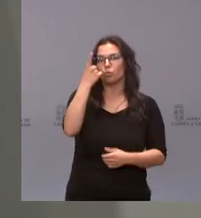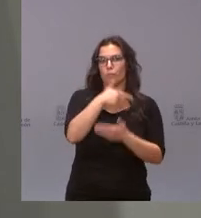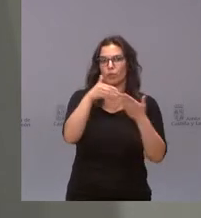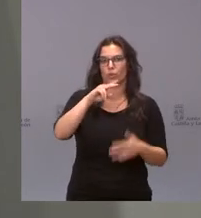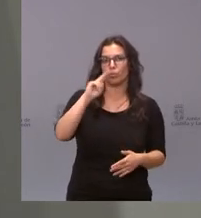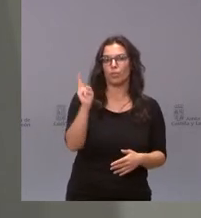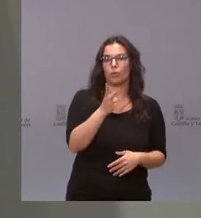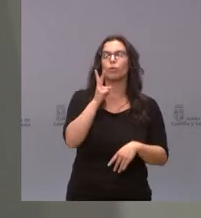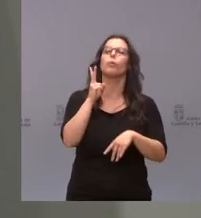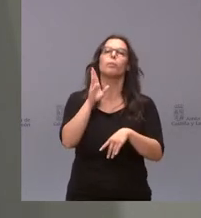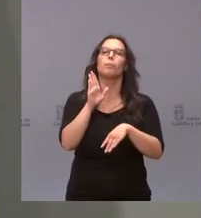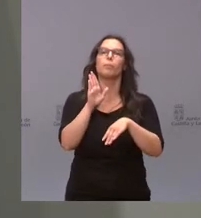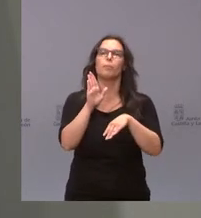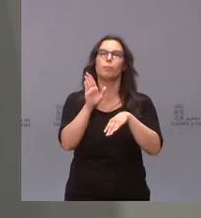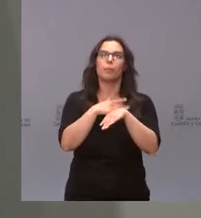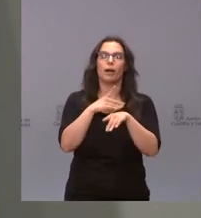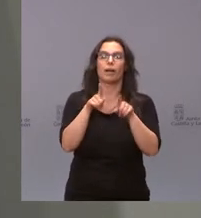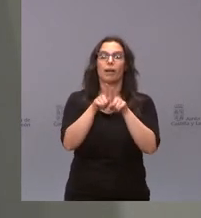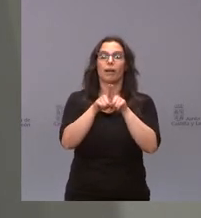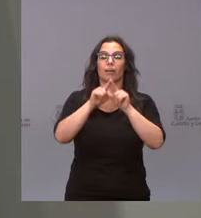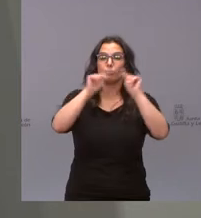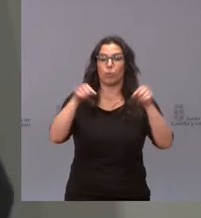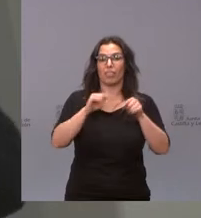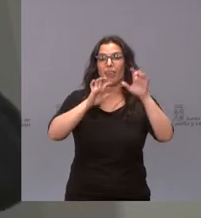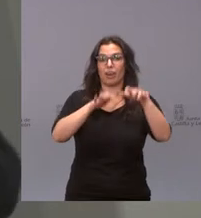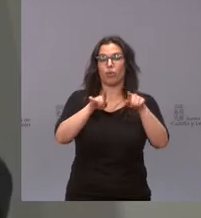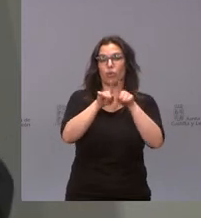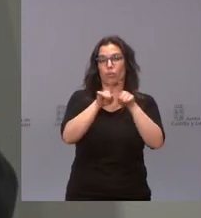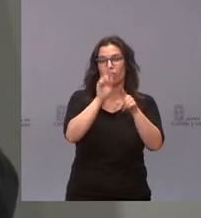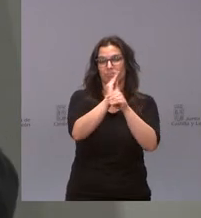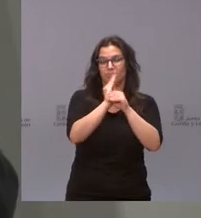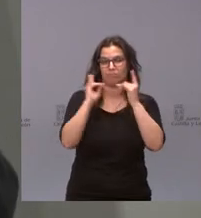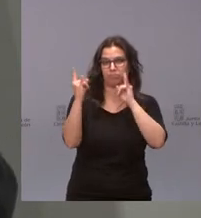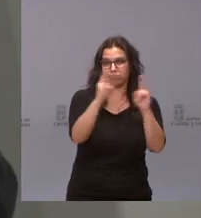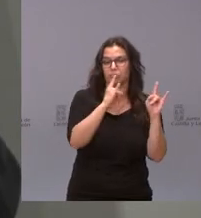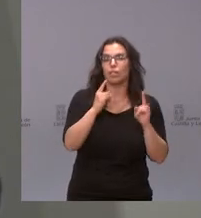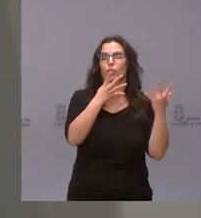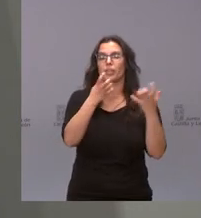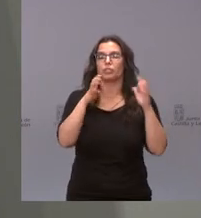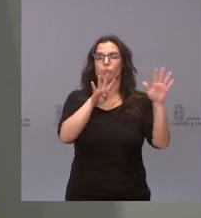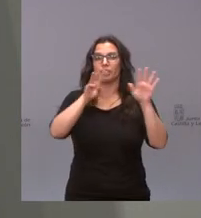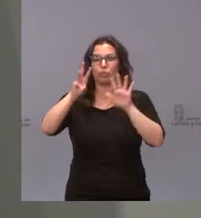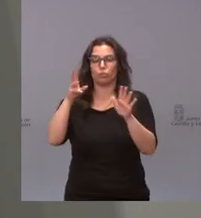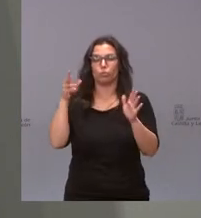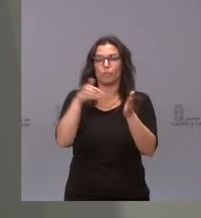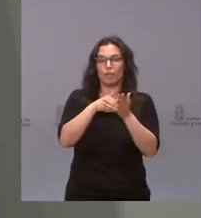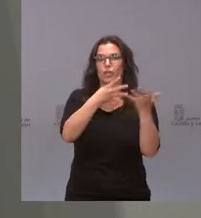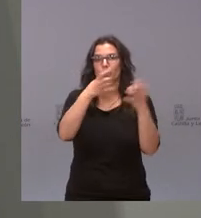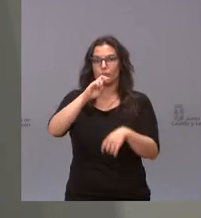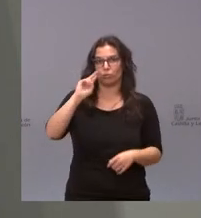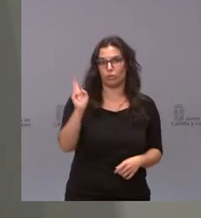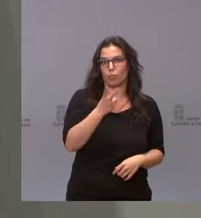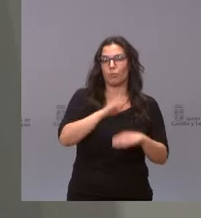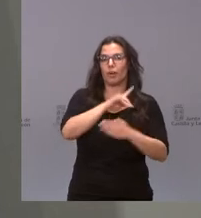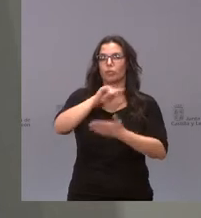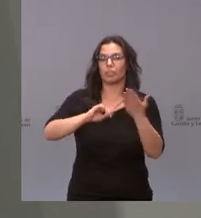euros para tratamientos silvícolas en la provincia de León. Se trata de 998.900 euros para contratar